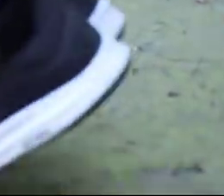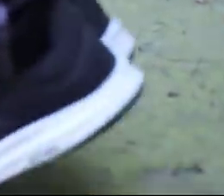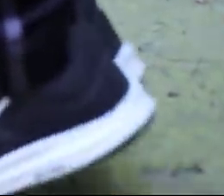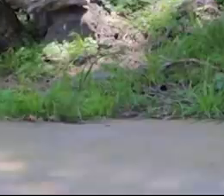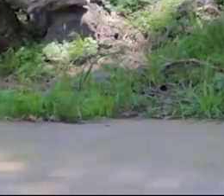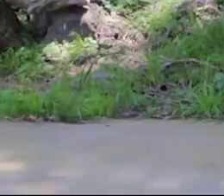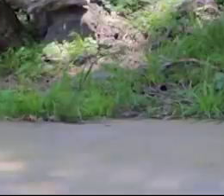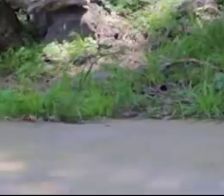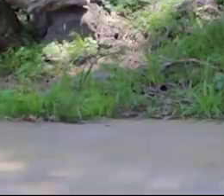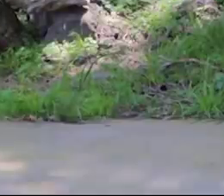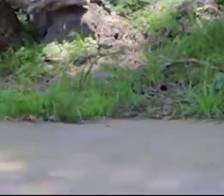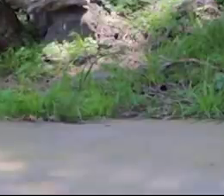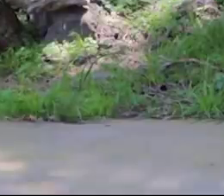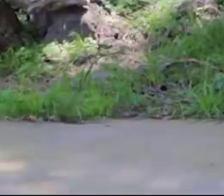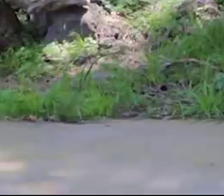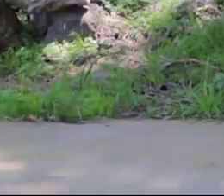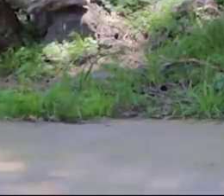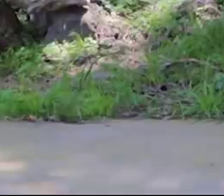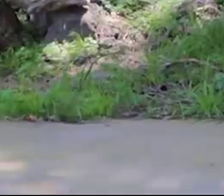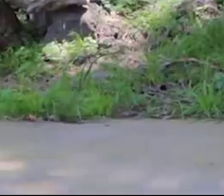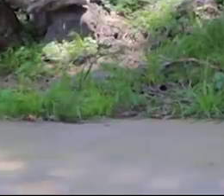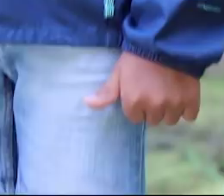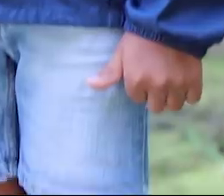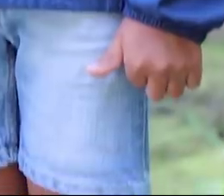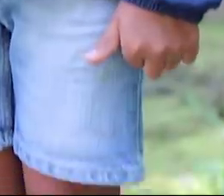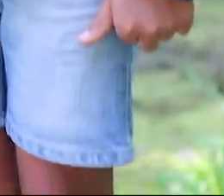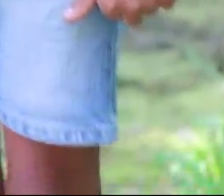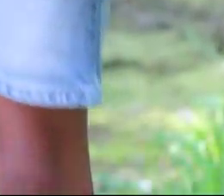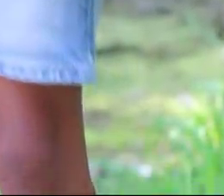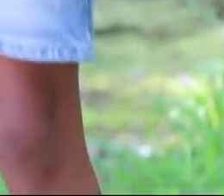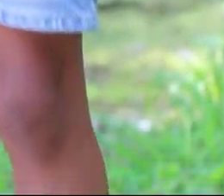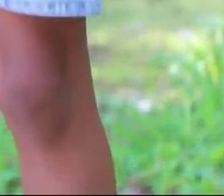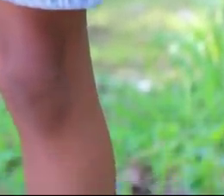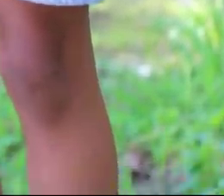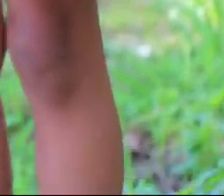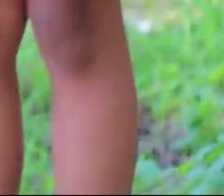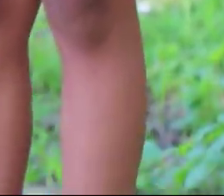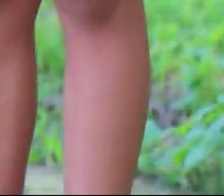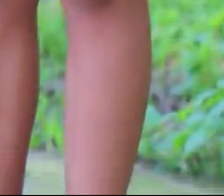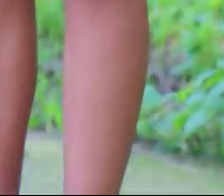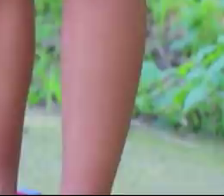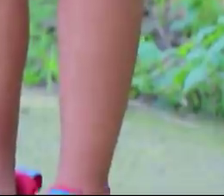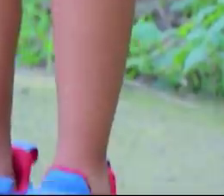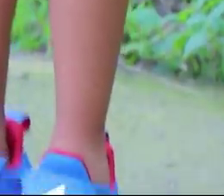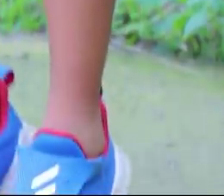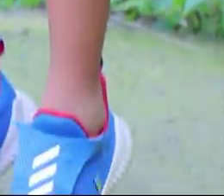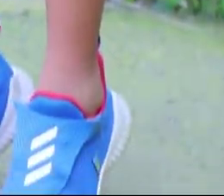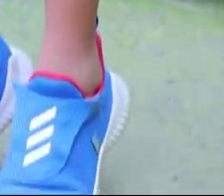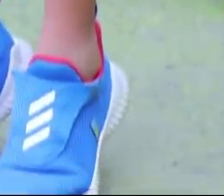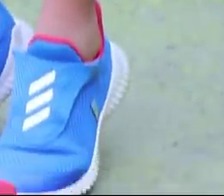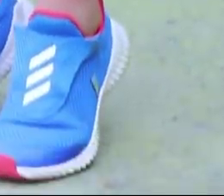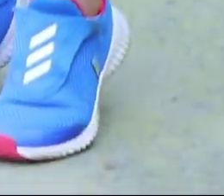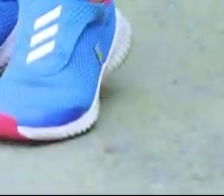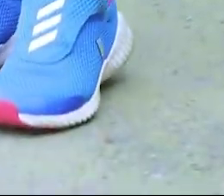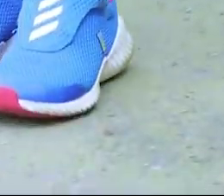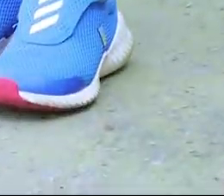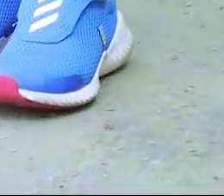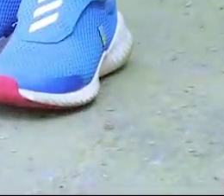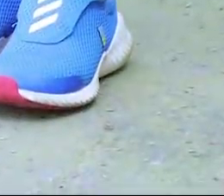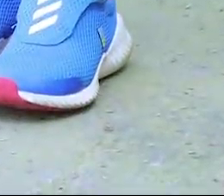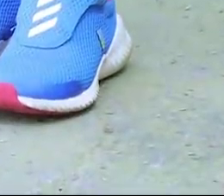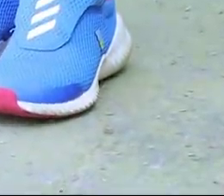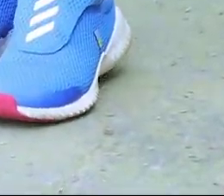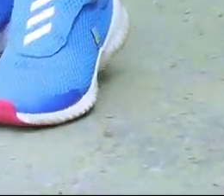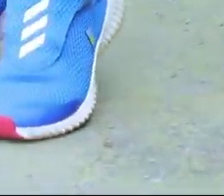Derecho. Elevar nuestros talones. Sin flexión de rodillas. Sin flexionar, cuida. No flexiona